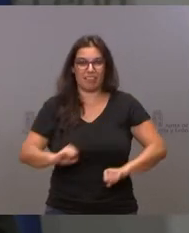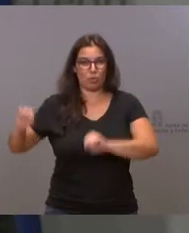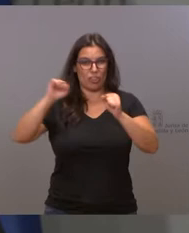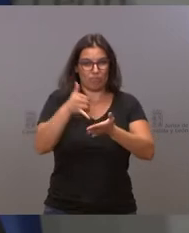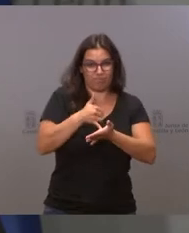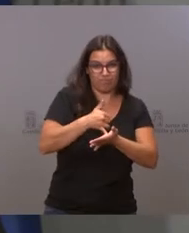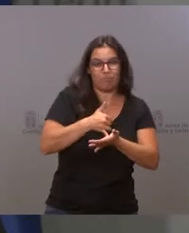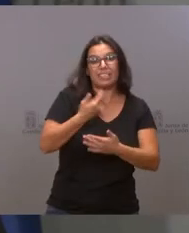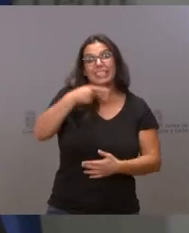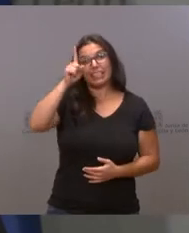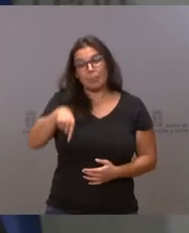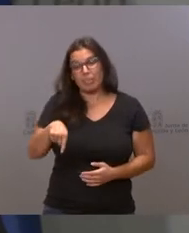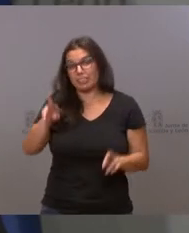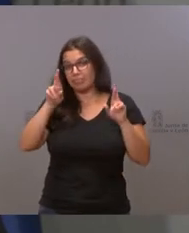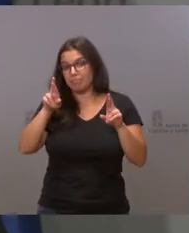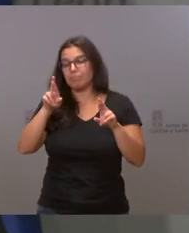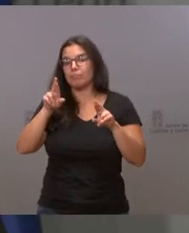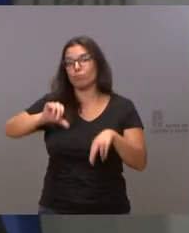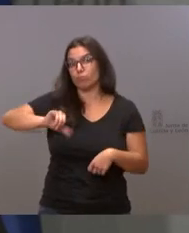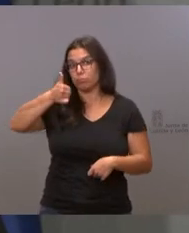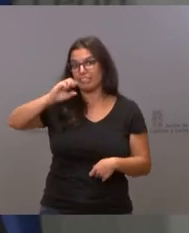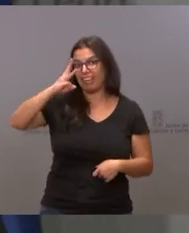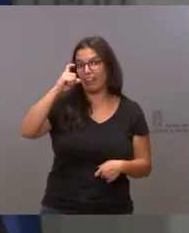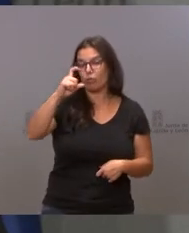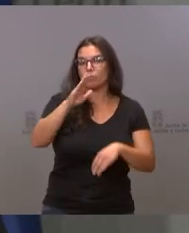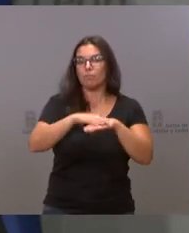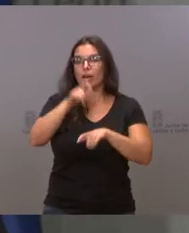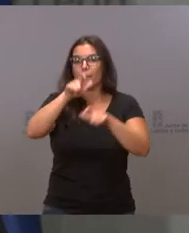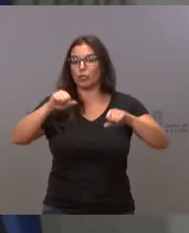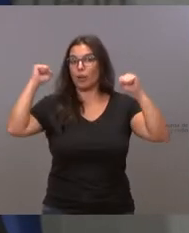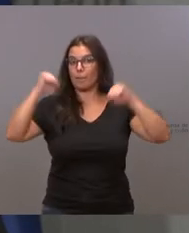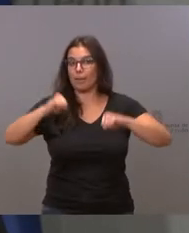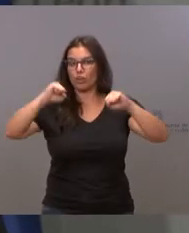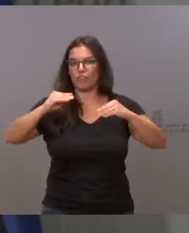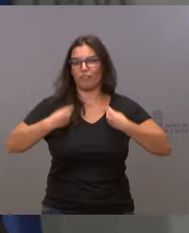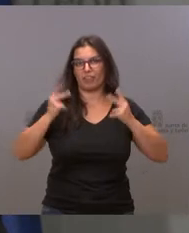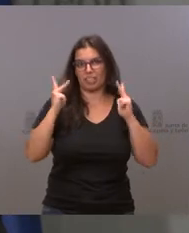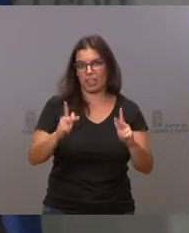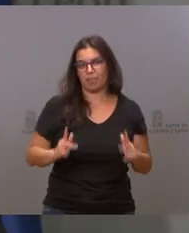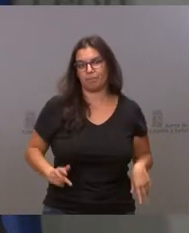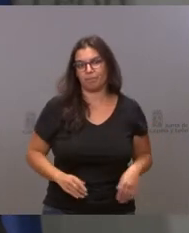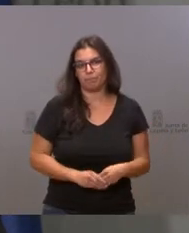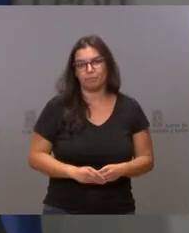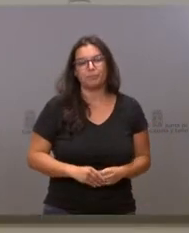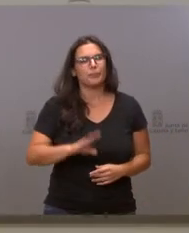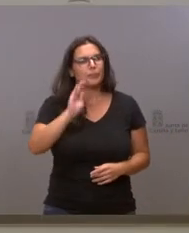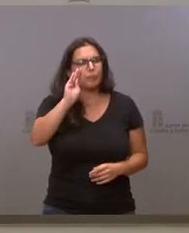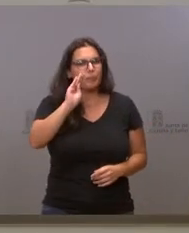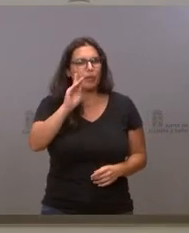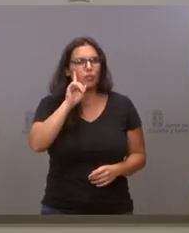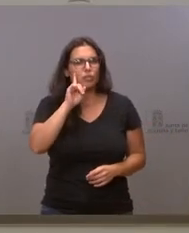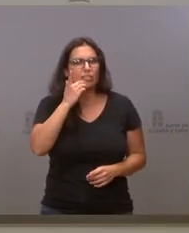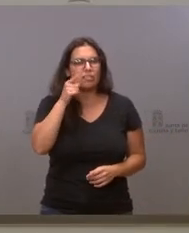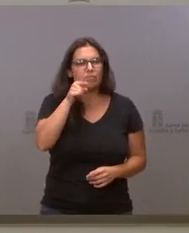y también para los mayores institucionalizados en nuestras residencias. Sí, no sé si esta